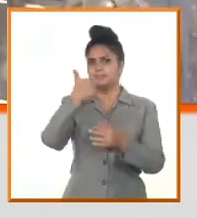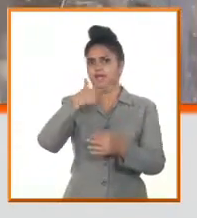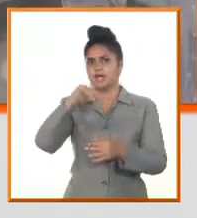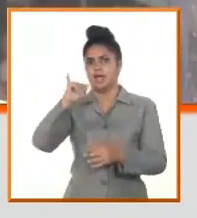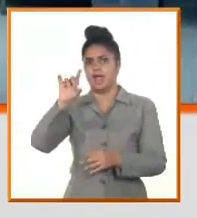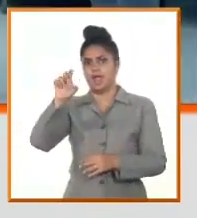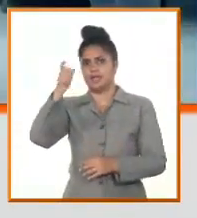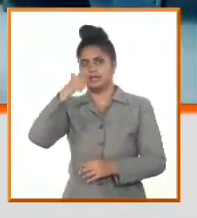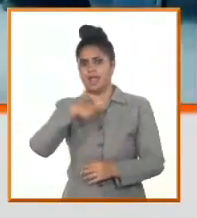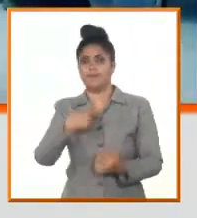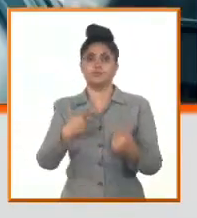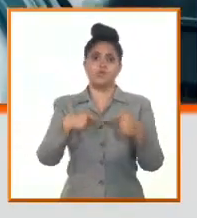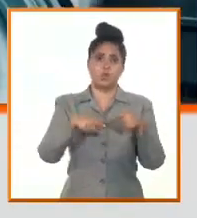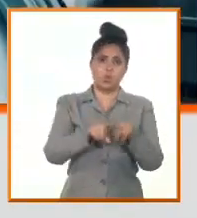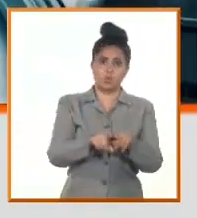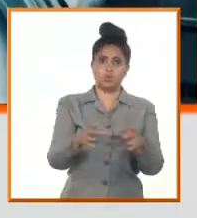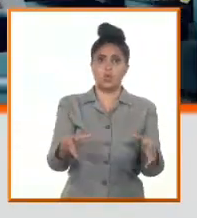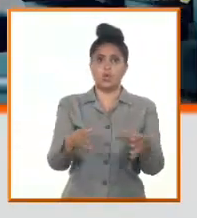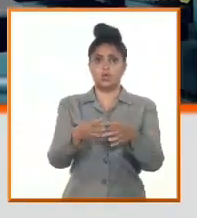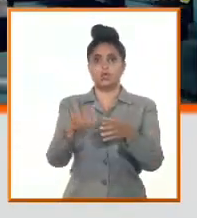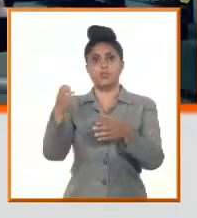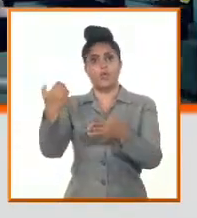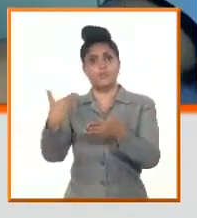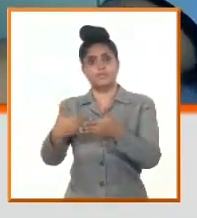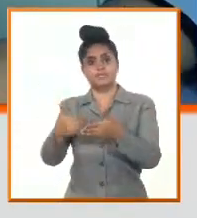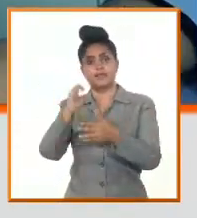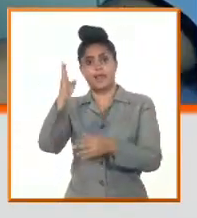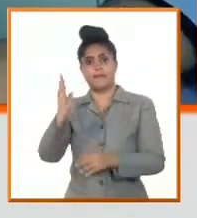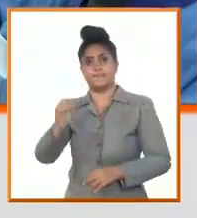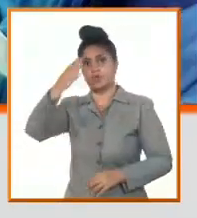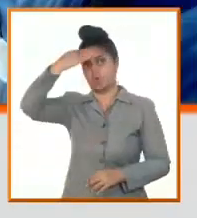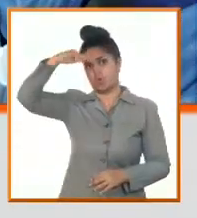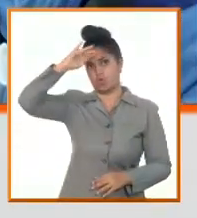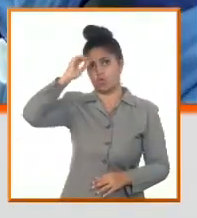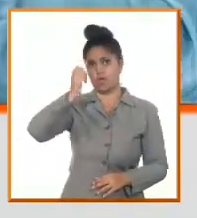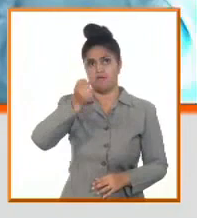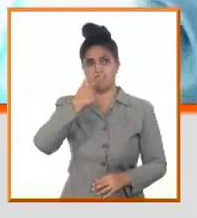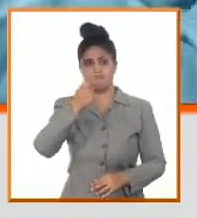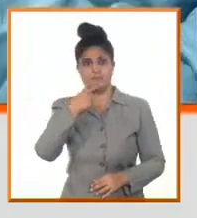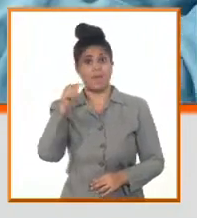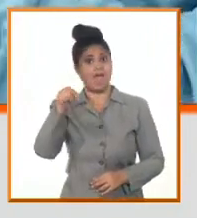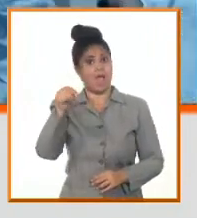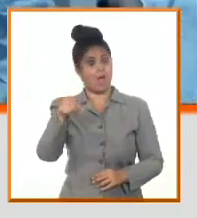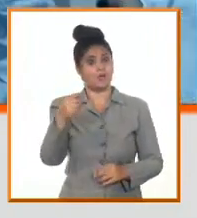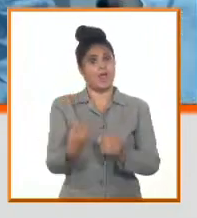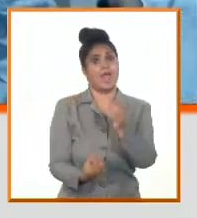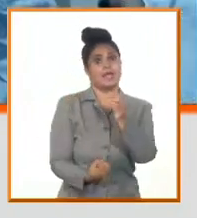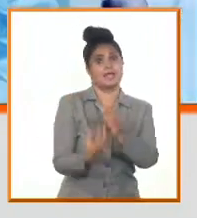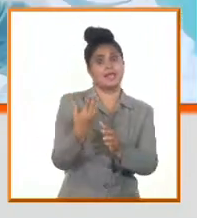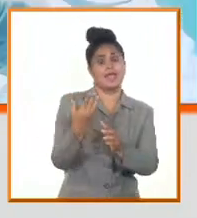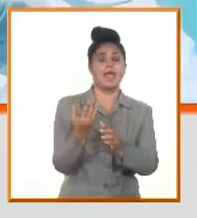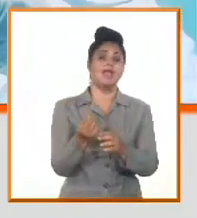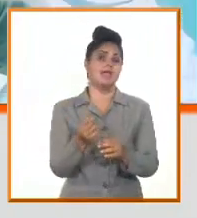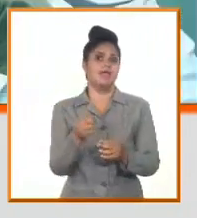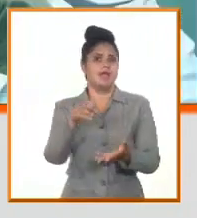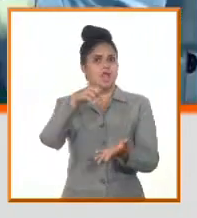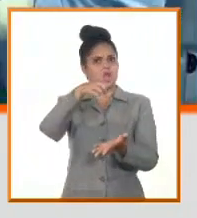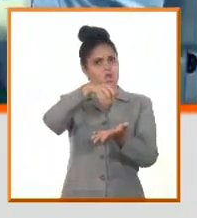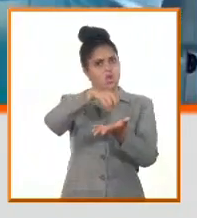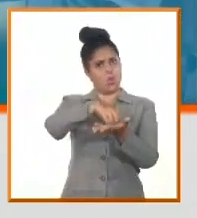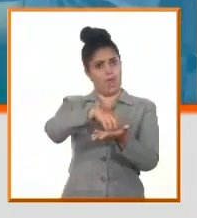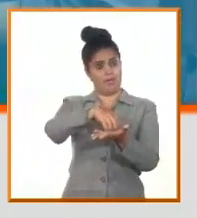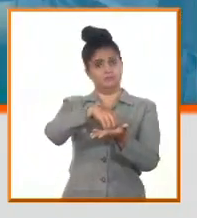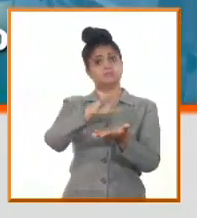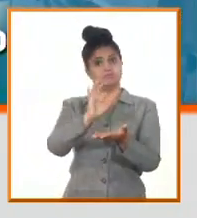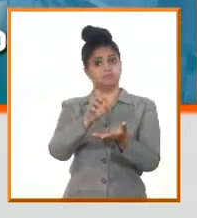proponer maneras de implementarlo. Y así, ahora mismo acabamos de crear una pyme estatal para el desarrollo, que se llama AICA-SI,